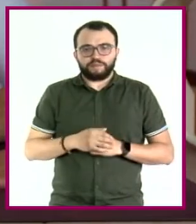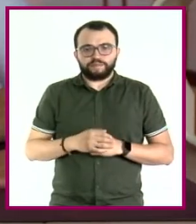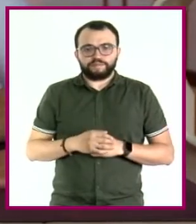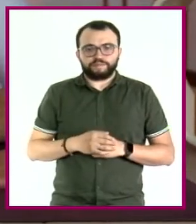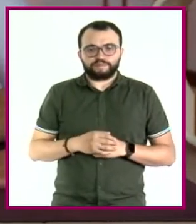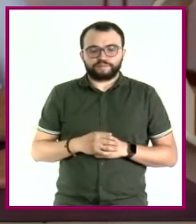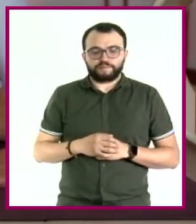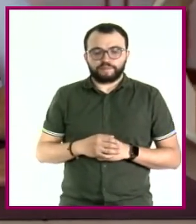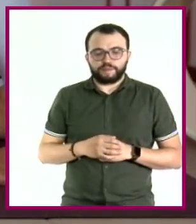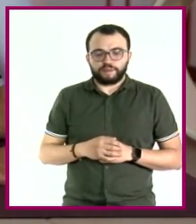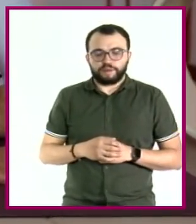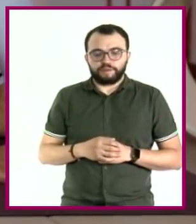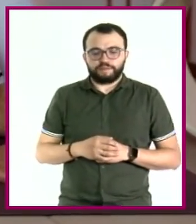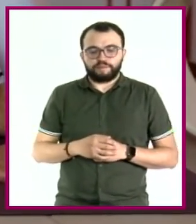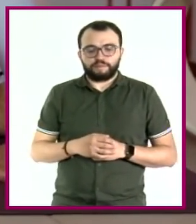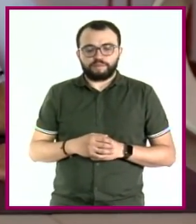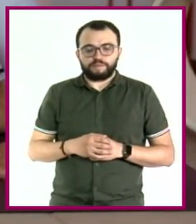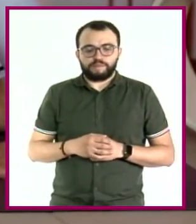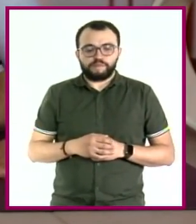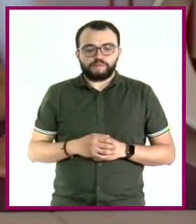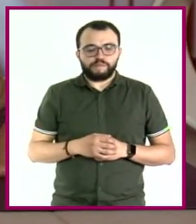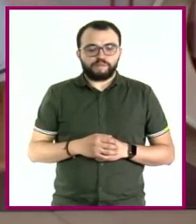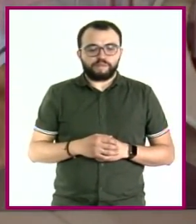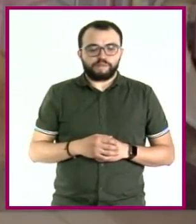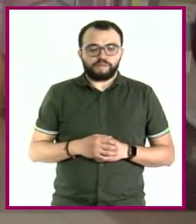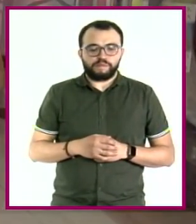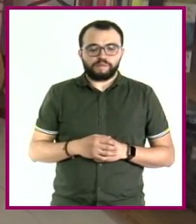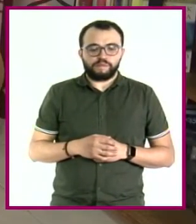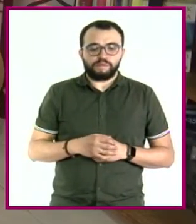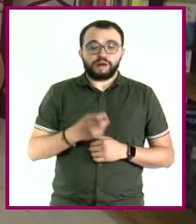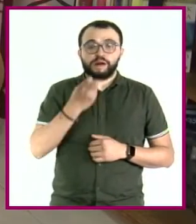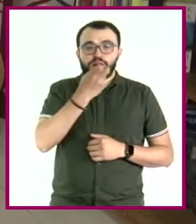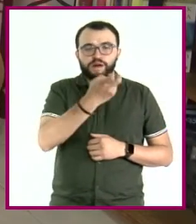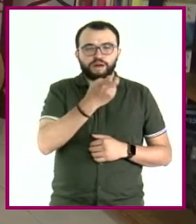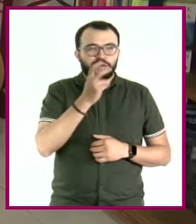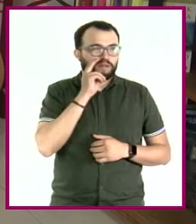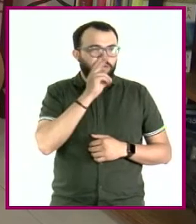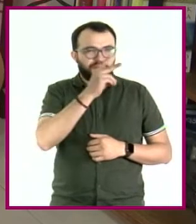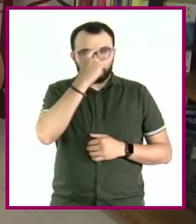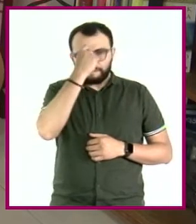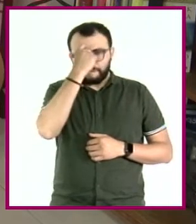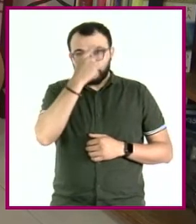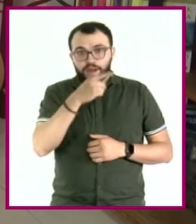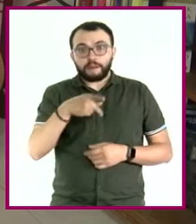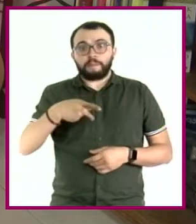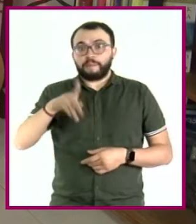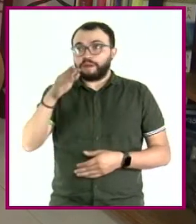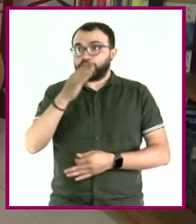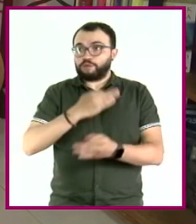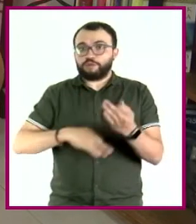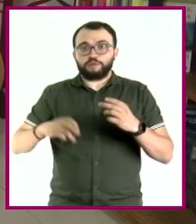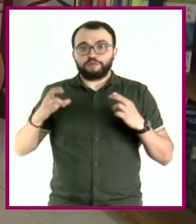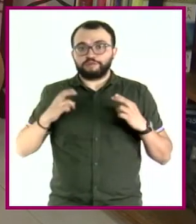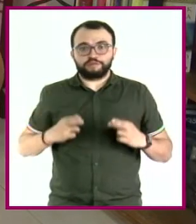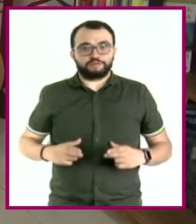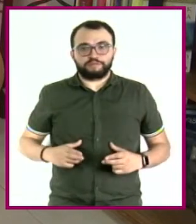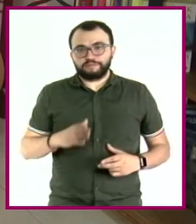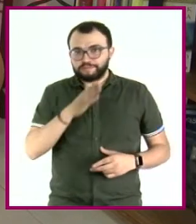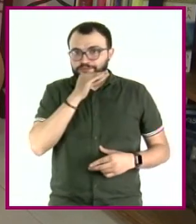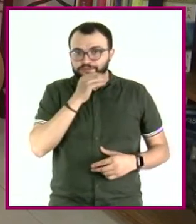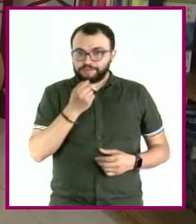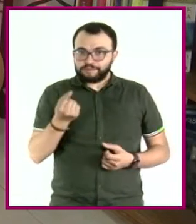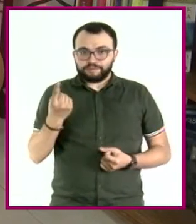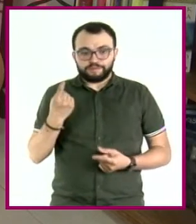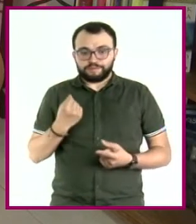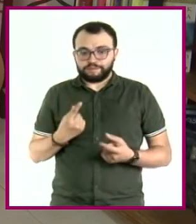Esta postura del perro abajo se ve muy fácil, pero no todos los cuerpos pueden hacerlo de